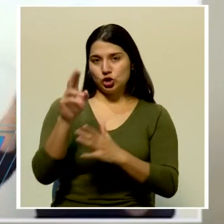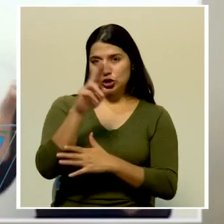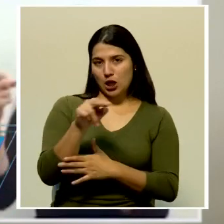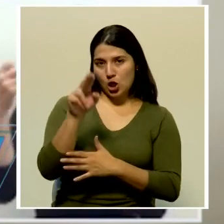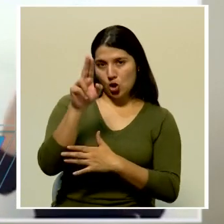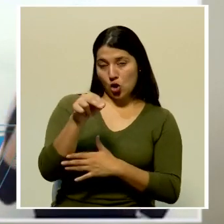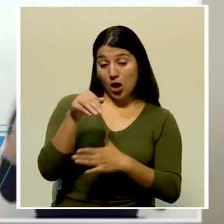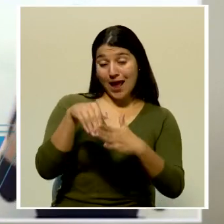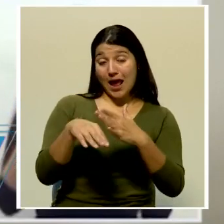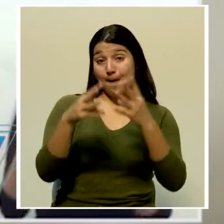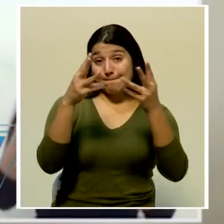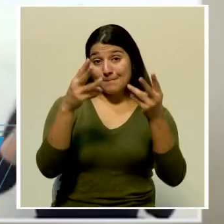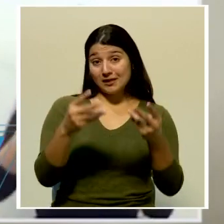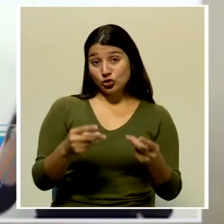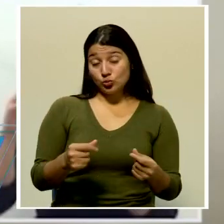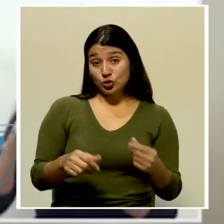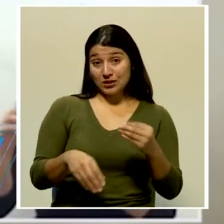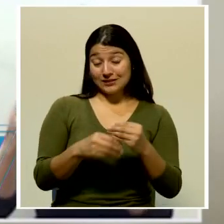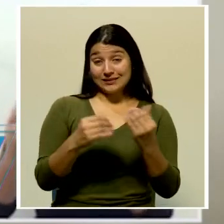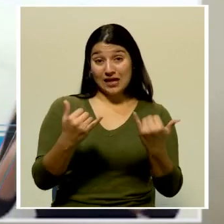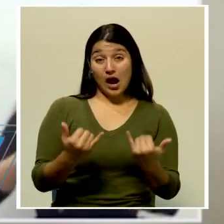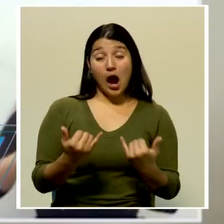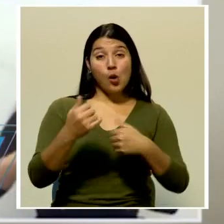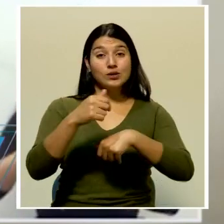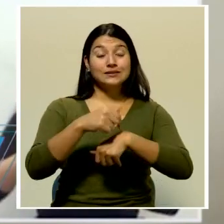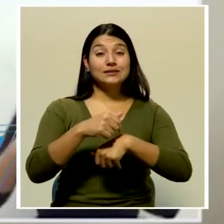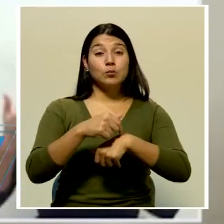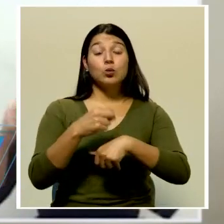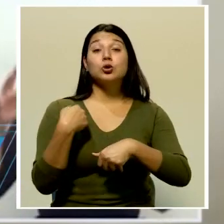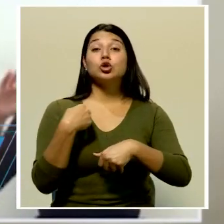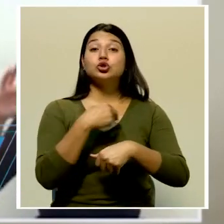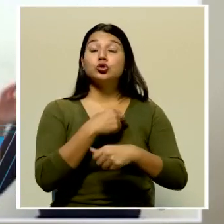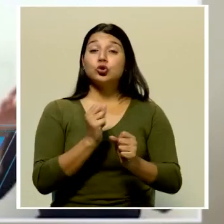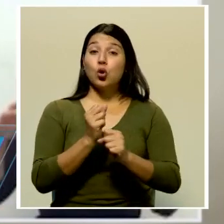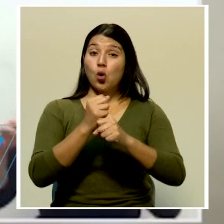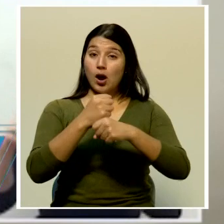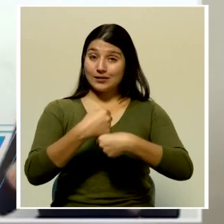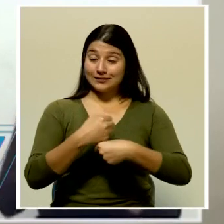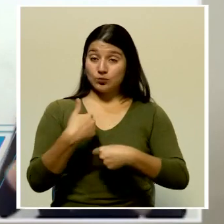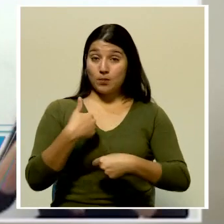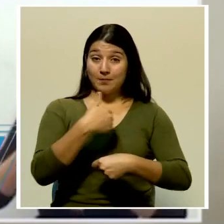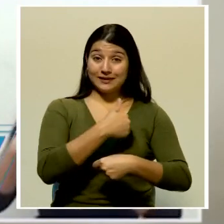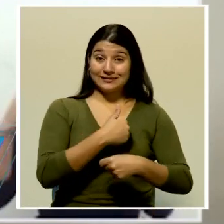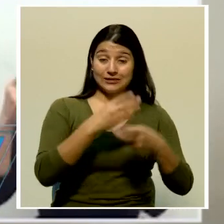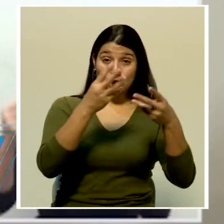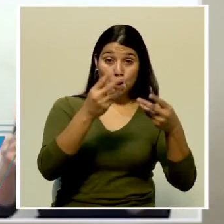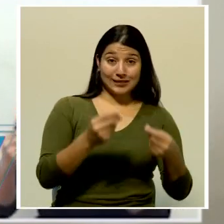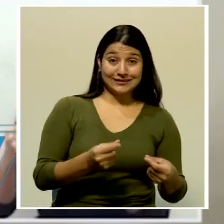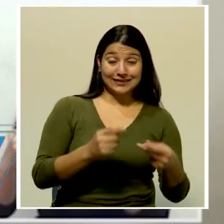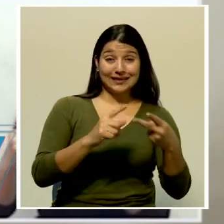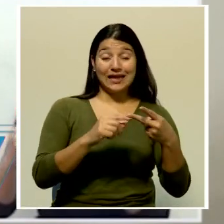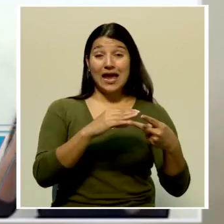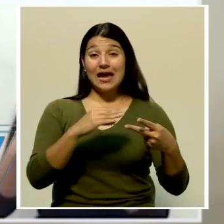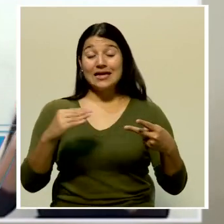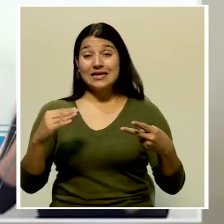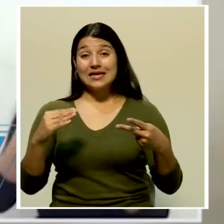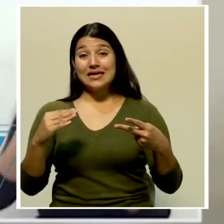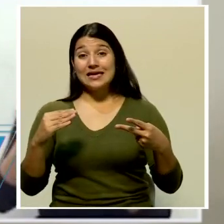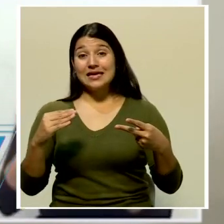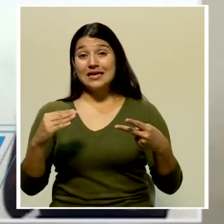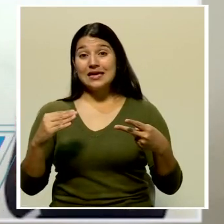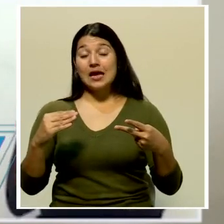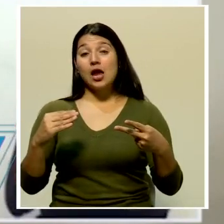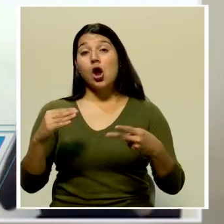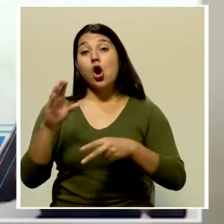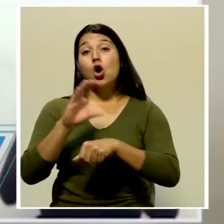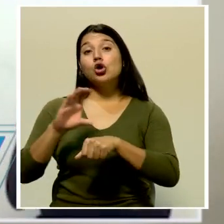presupuesto extraordinario que en este momento estamos elaborando el Ministerio de Hacienda y con el amparo